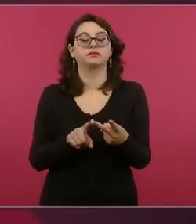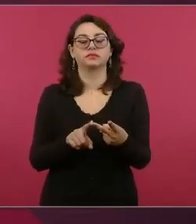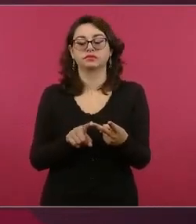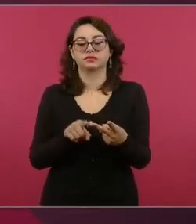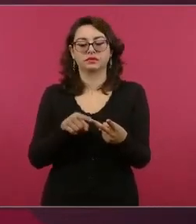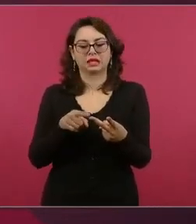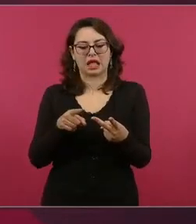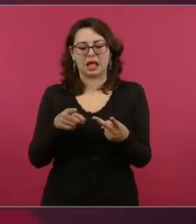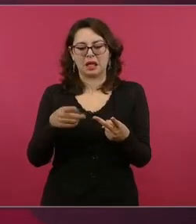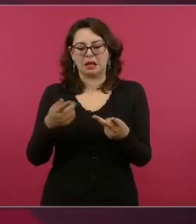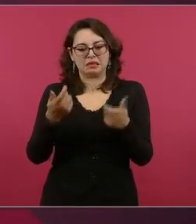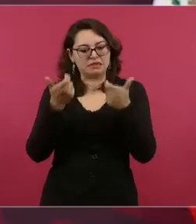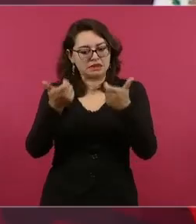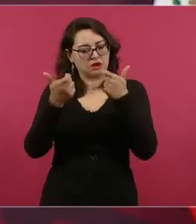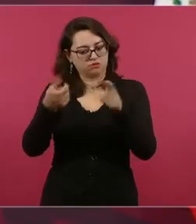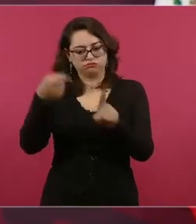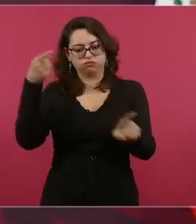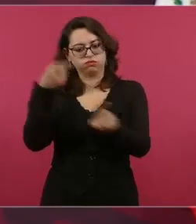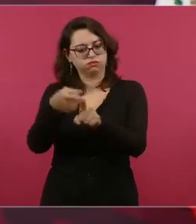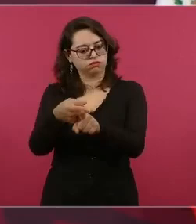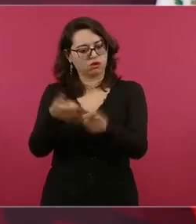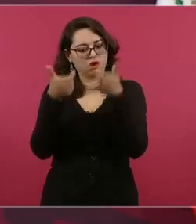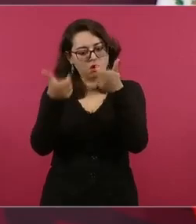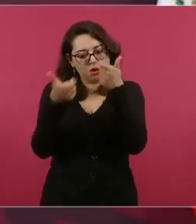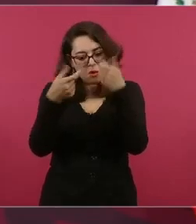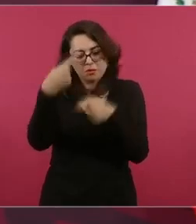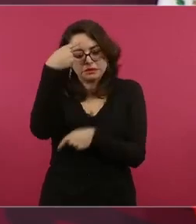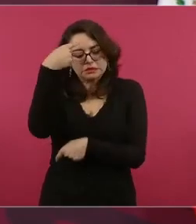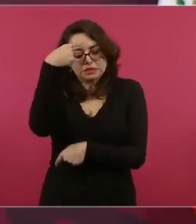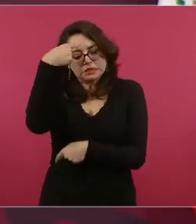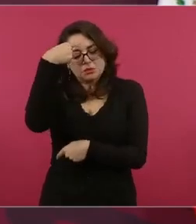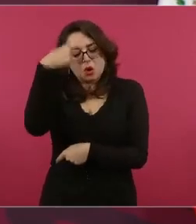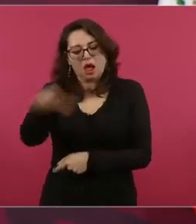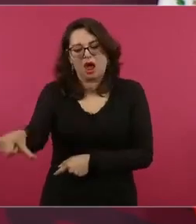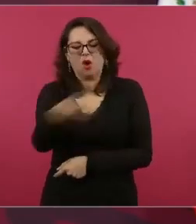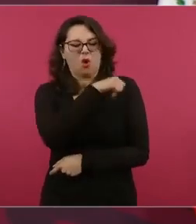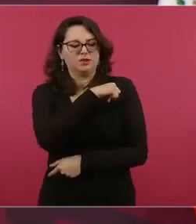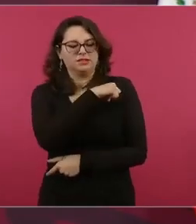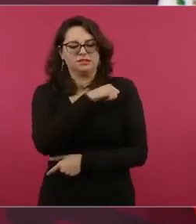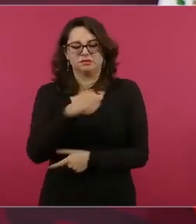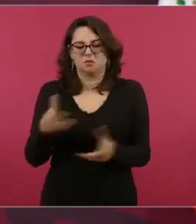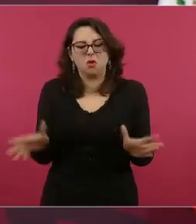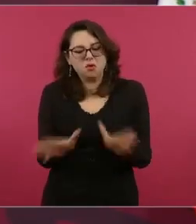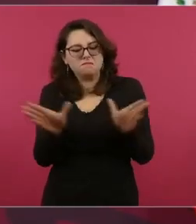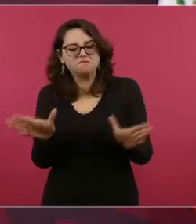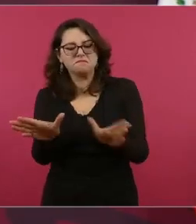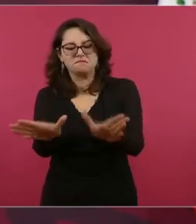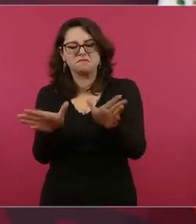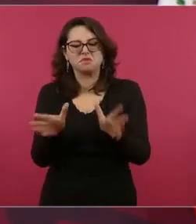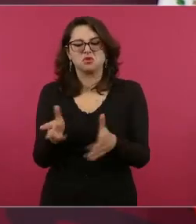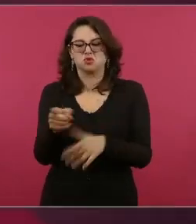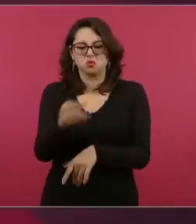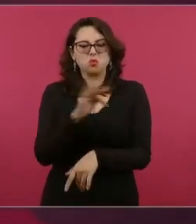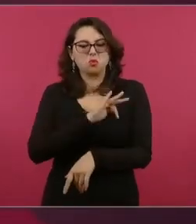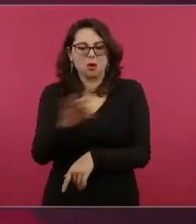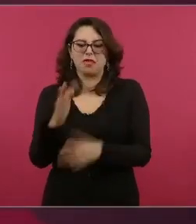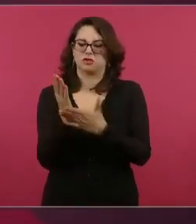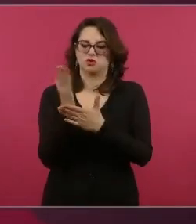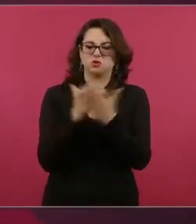triunfa a toda costa, supérate,